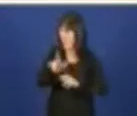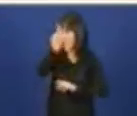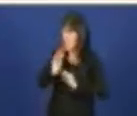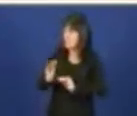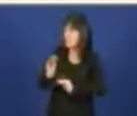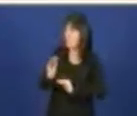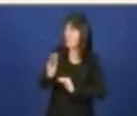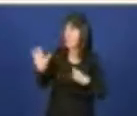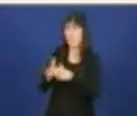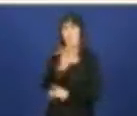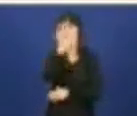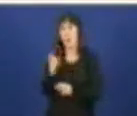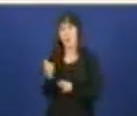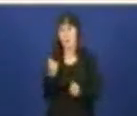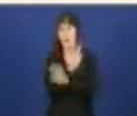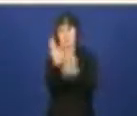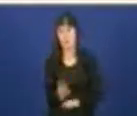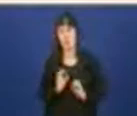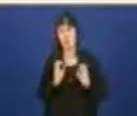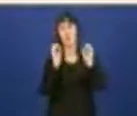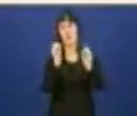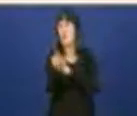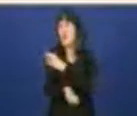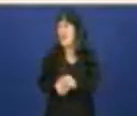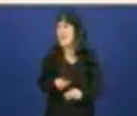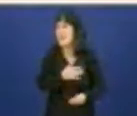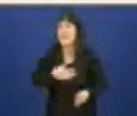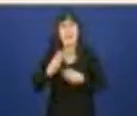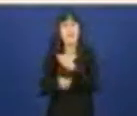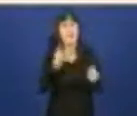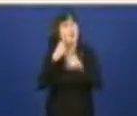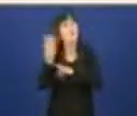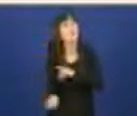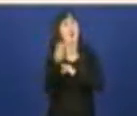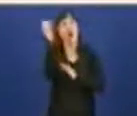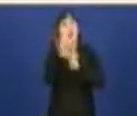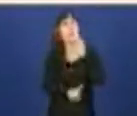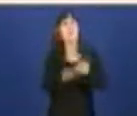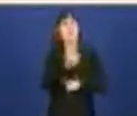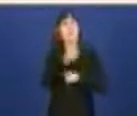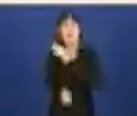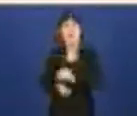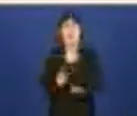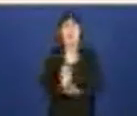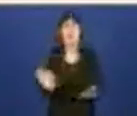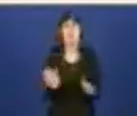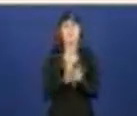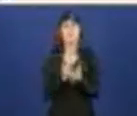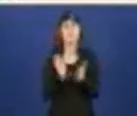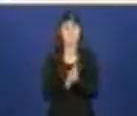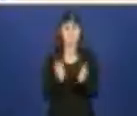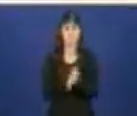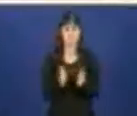resolverlle esos problemas. Que pensan facer para mellorar as listas de espera, señora conselleira? Moitas gracias.